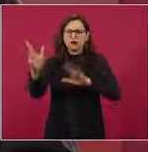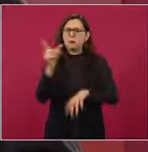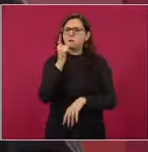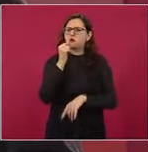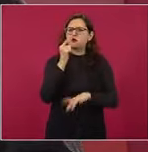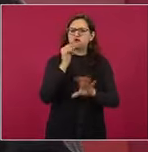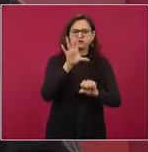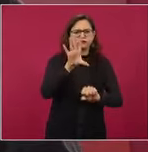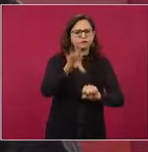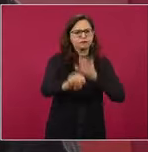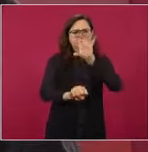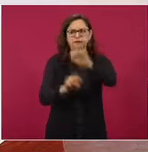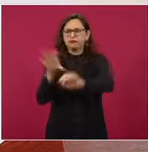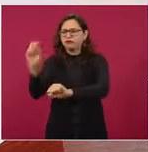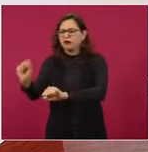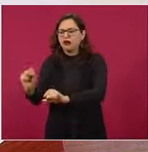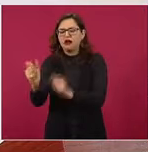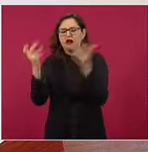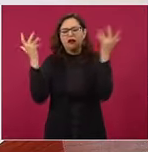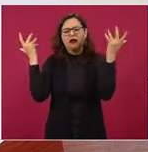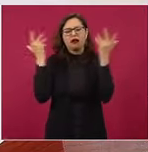tenemos que seguir trabajando en eso,